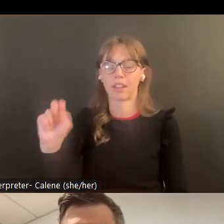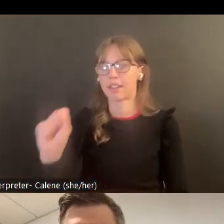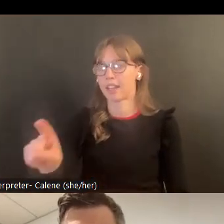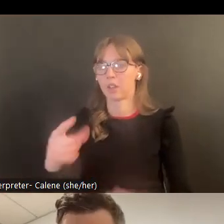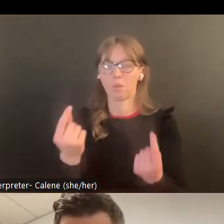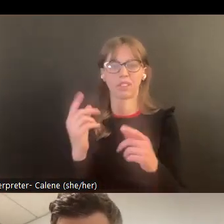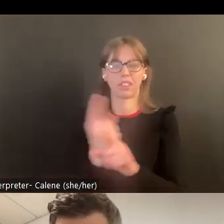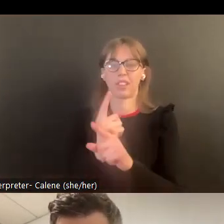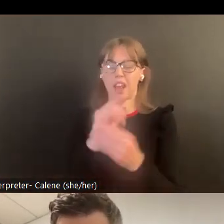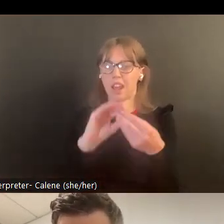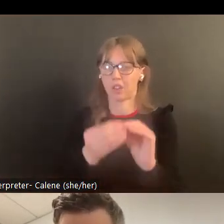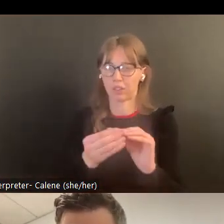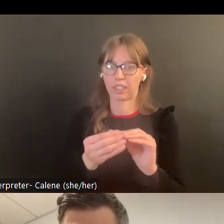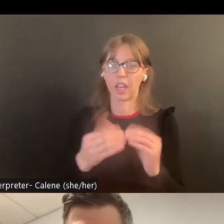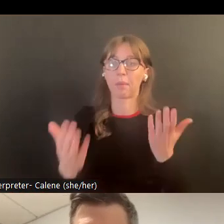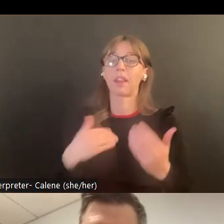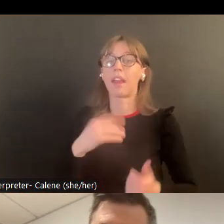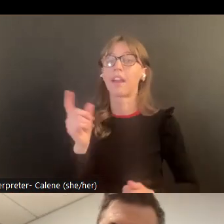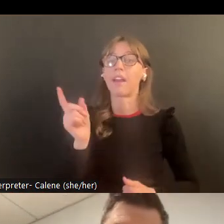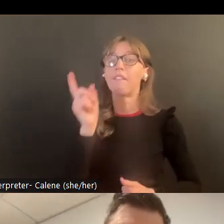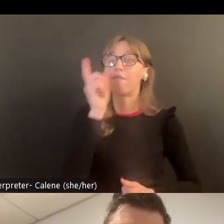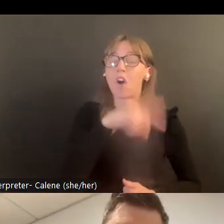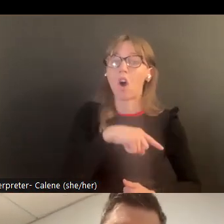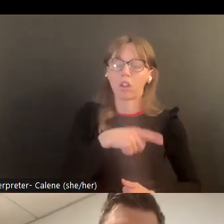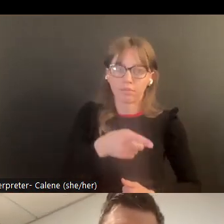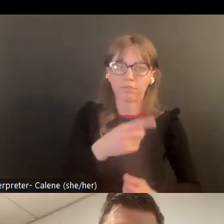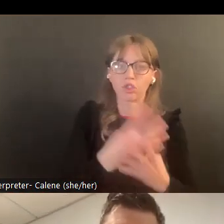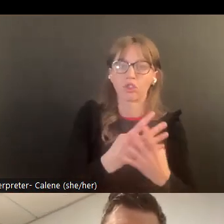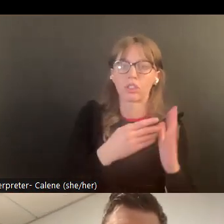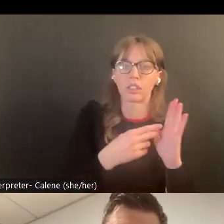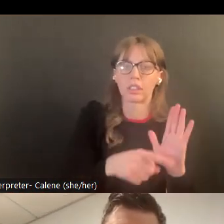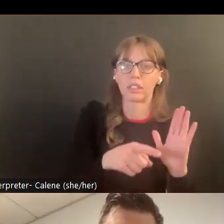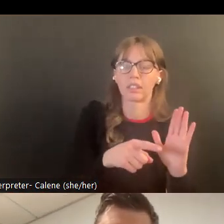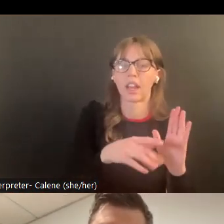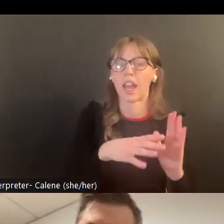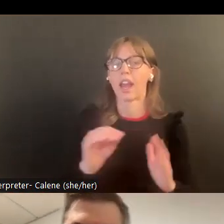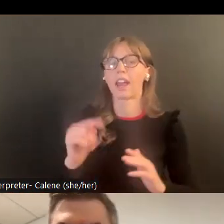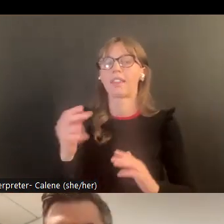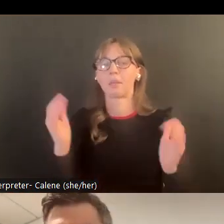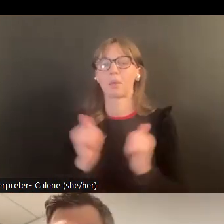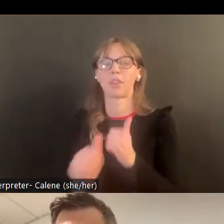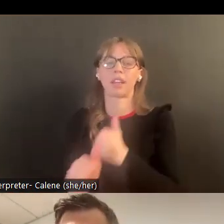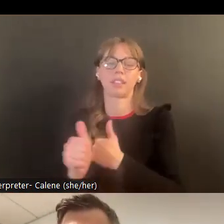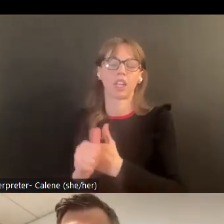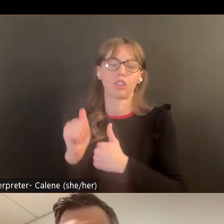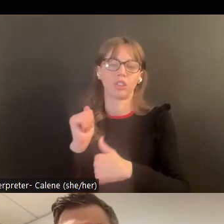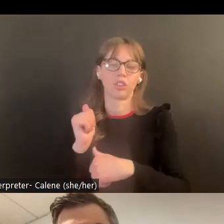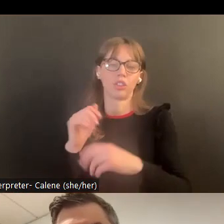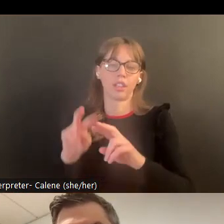cuál es en sí la veracidad del lab y lo que sería falso positivo y veracidad lo que sería